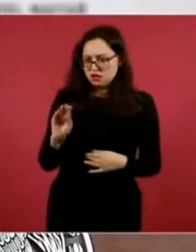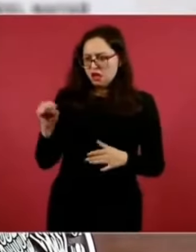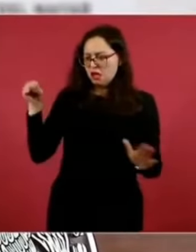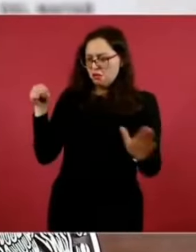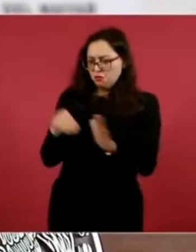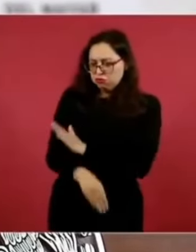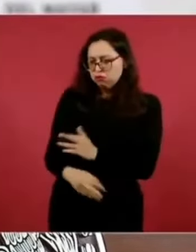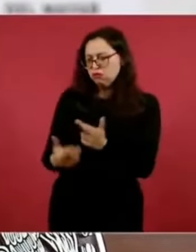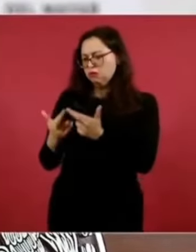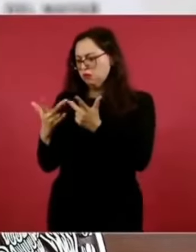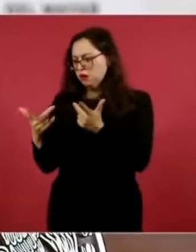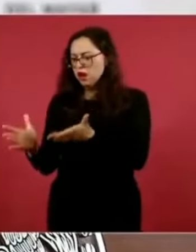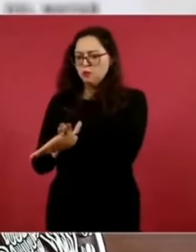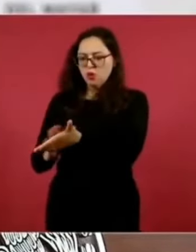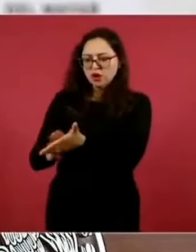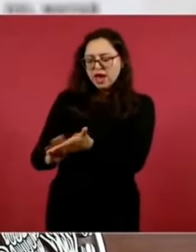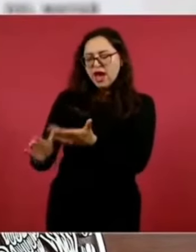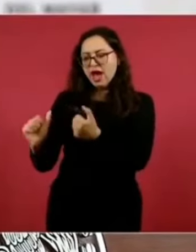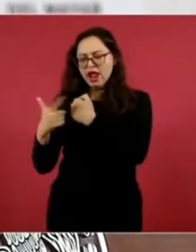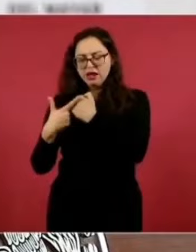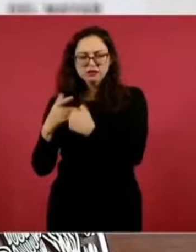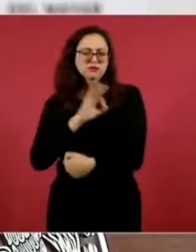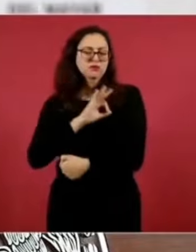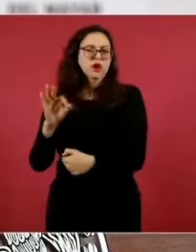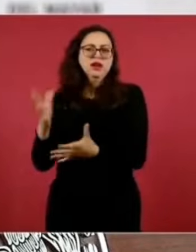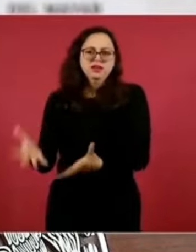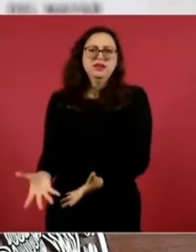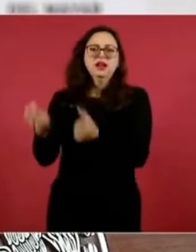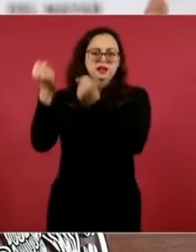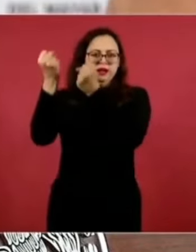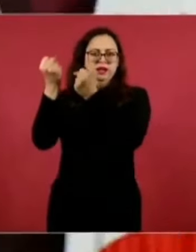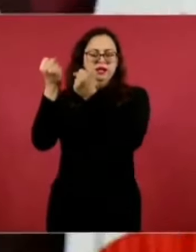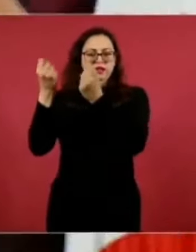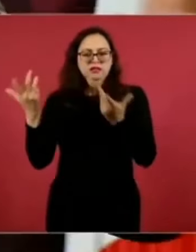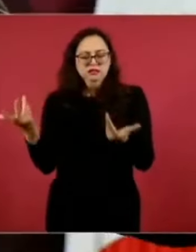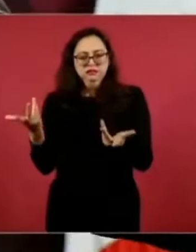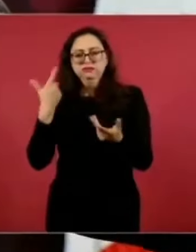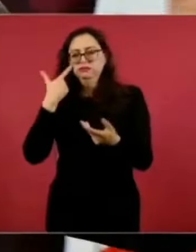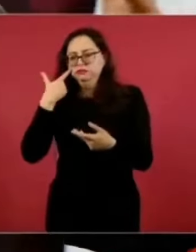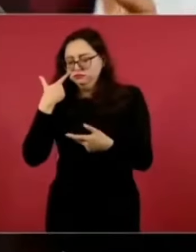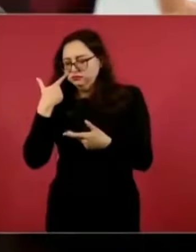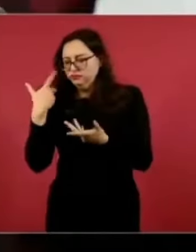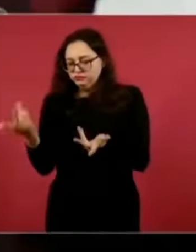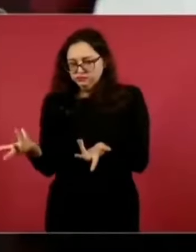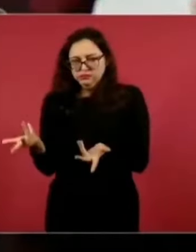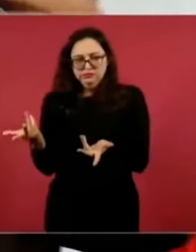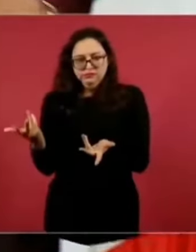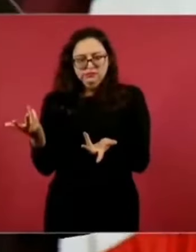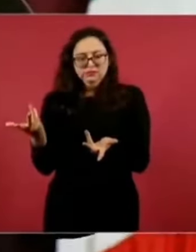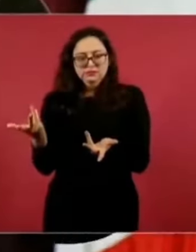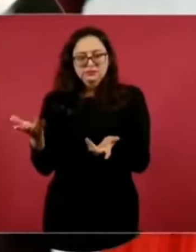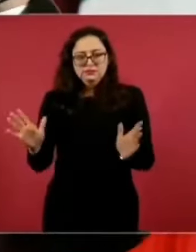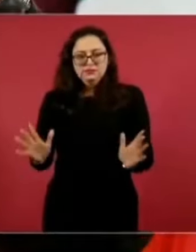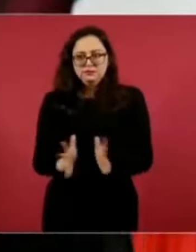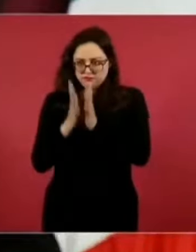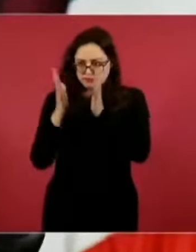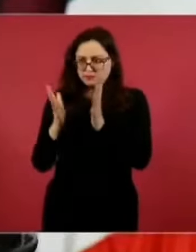borrado, a ver hasta dónde y con la colaboración. Creo que